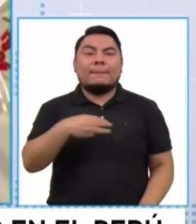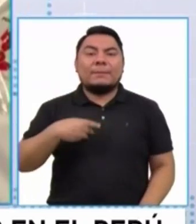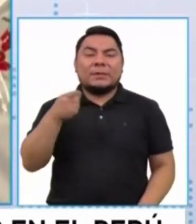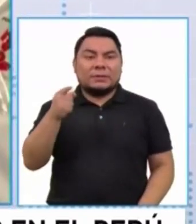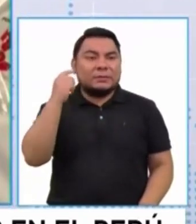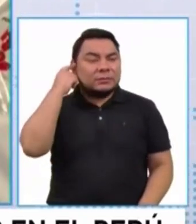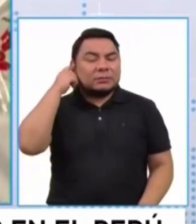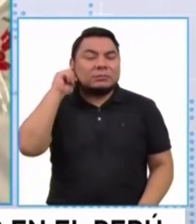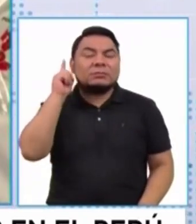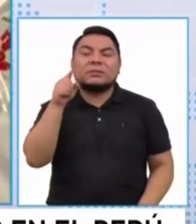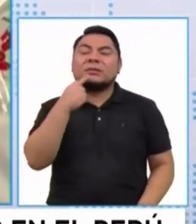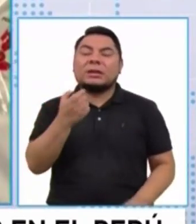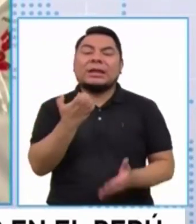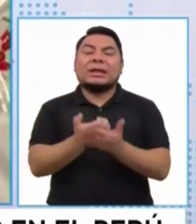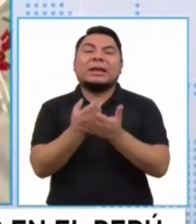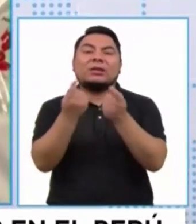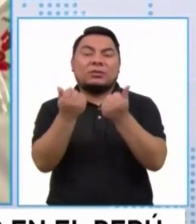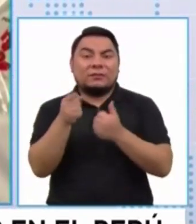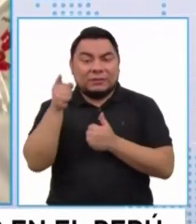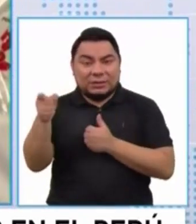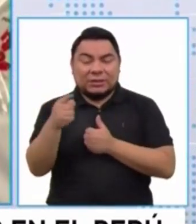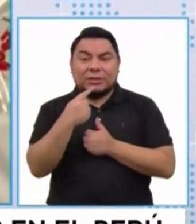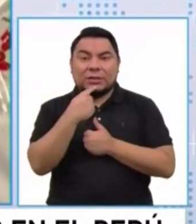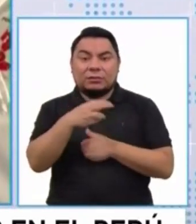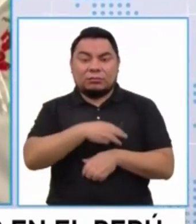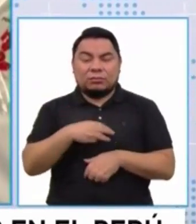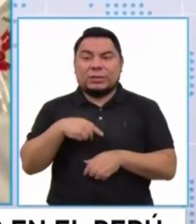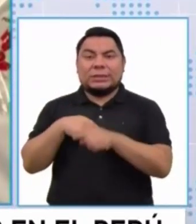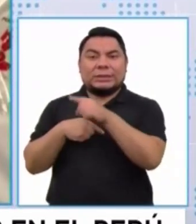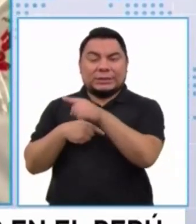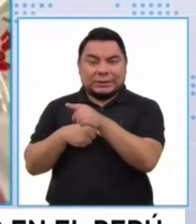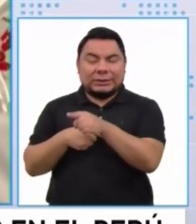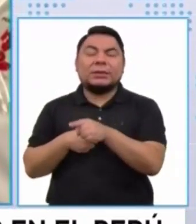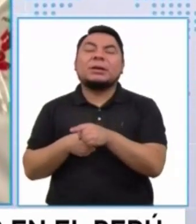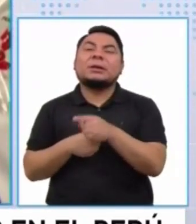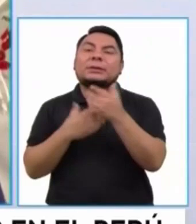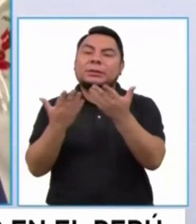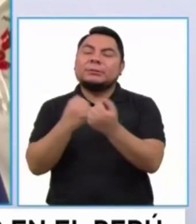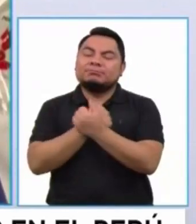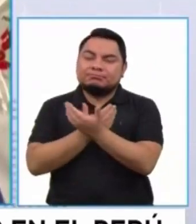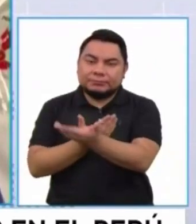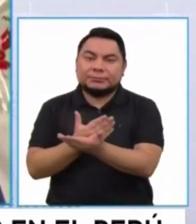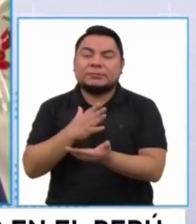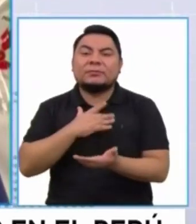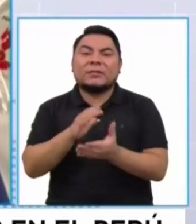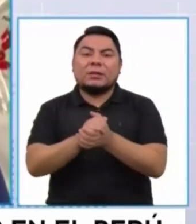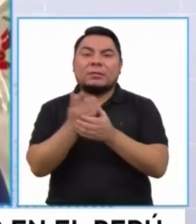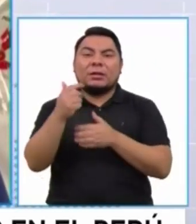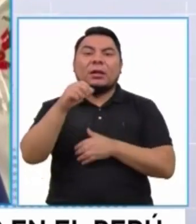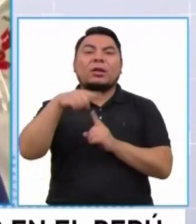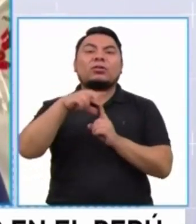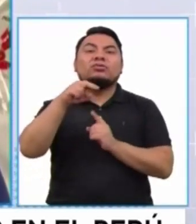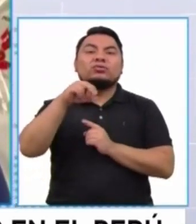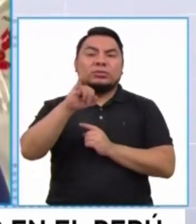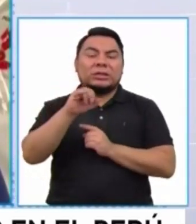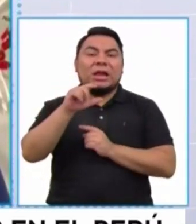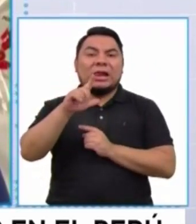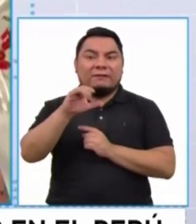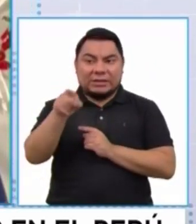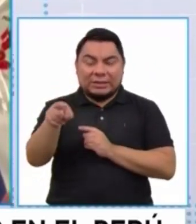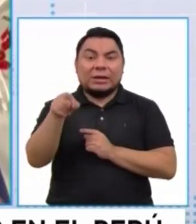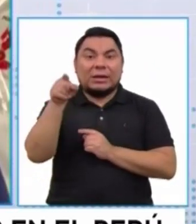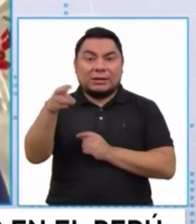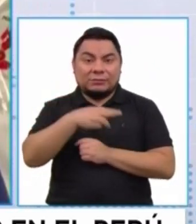de Economía y Finanzas, a nuestra querida colega Toni Alba, porque